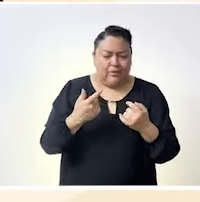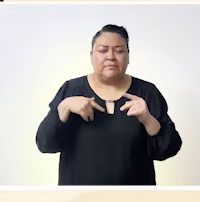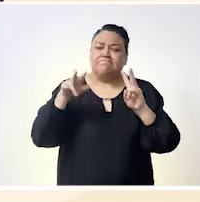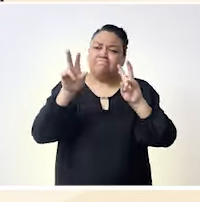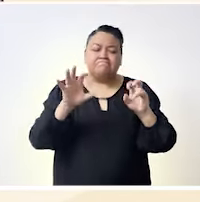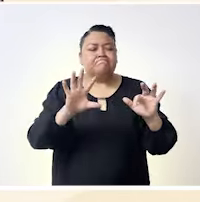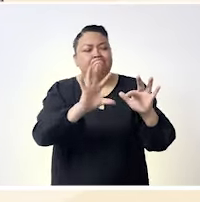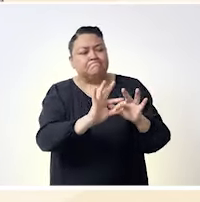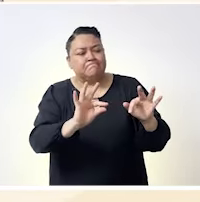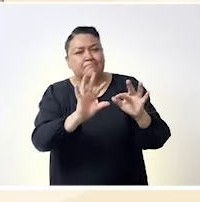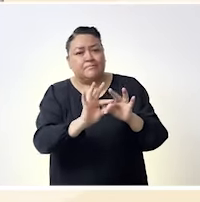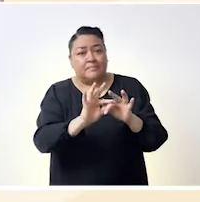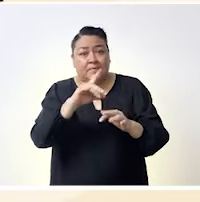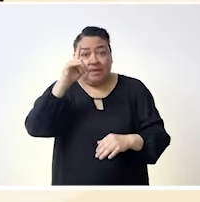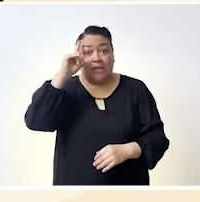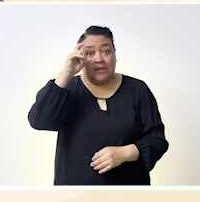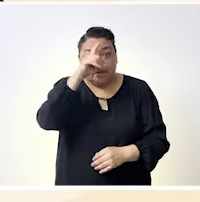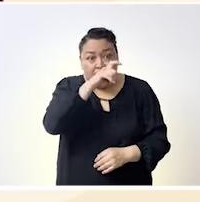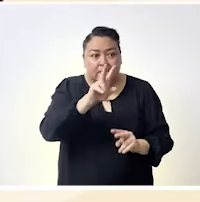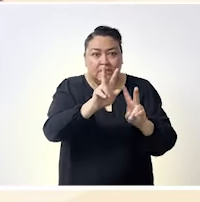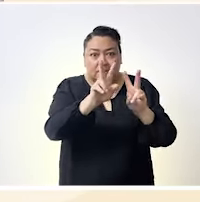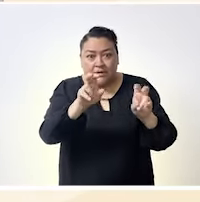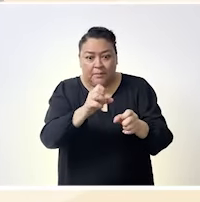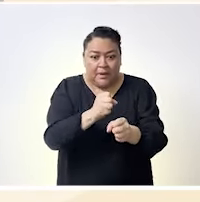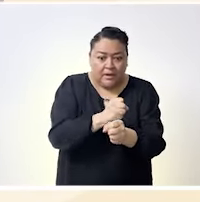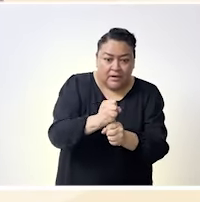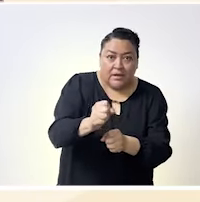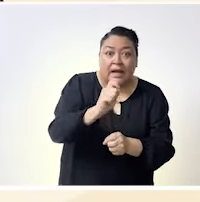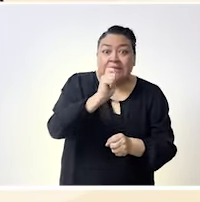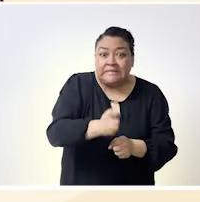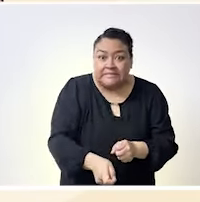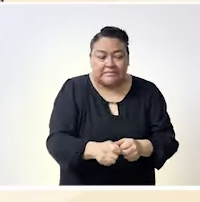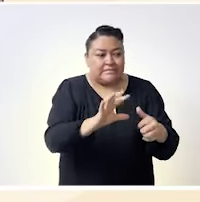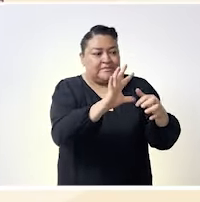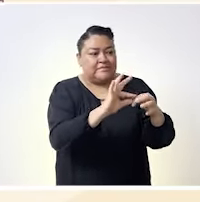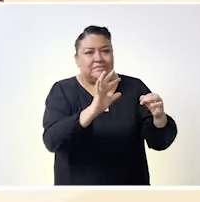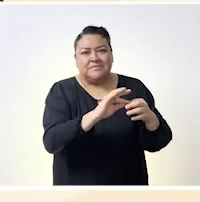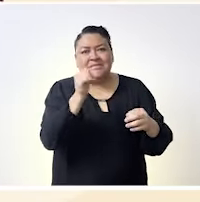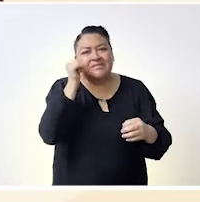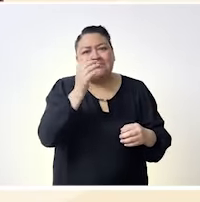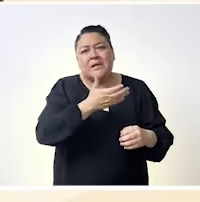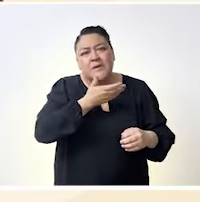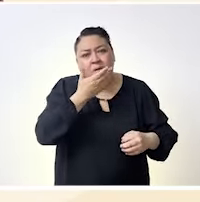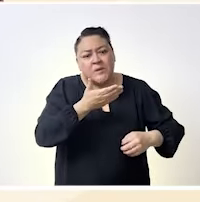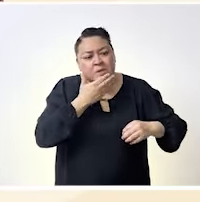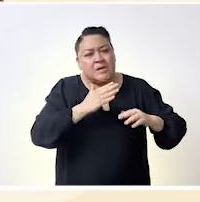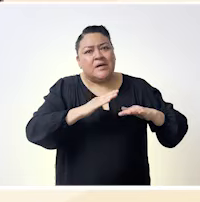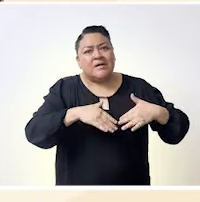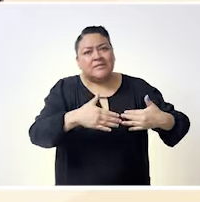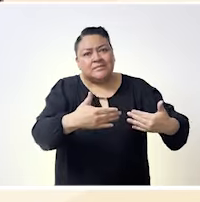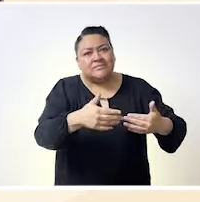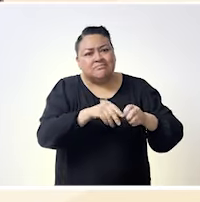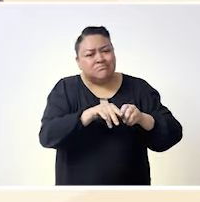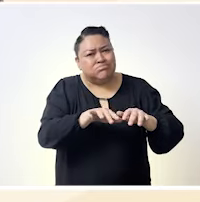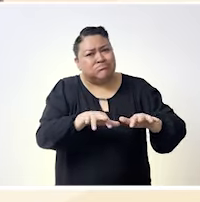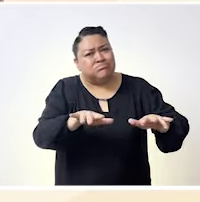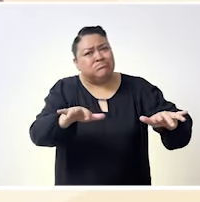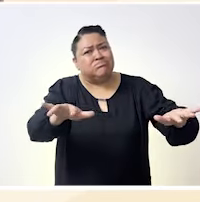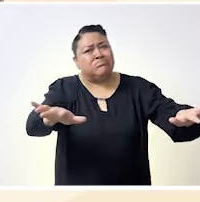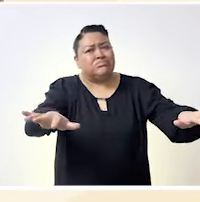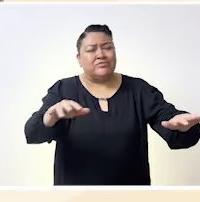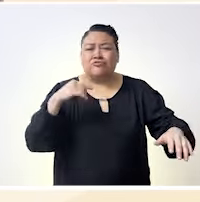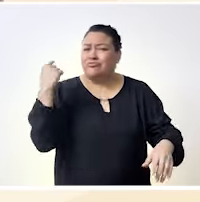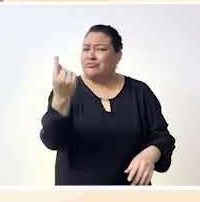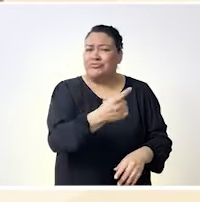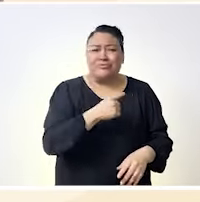el estar tocando estos temas no es fácil hablar de violencia que es un tema estructural sistémico en donde